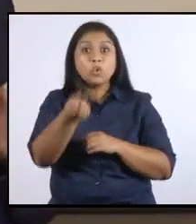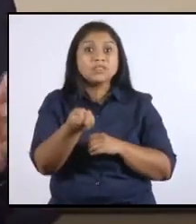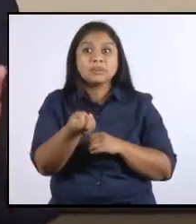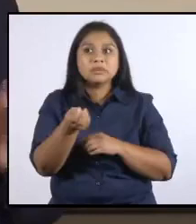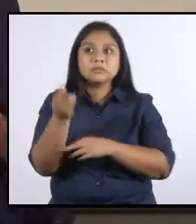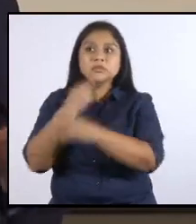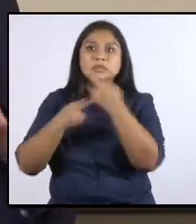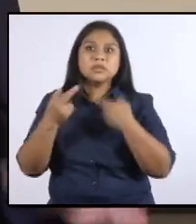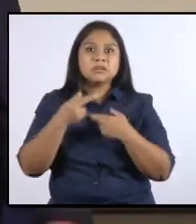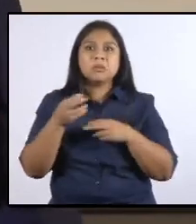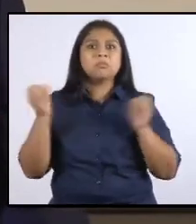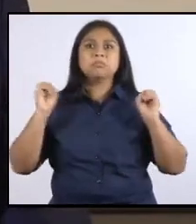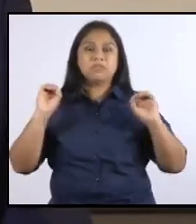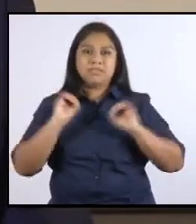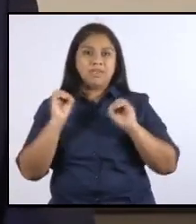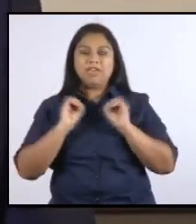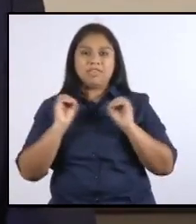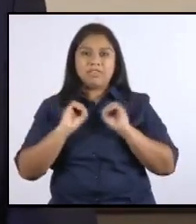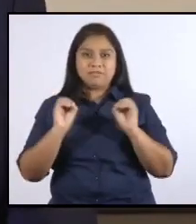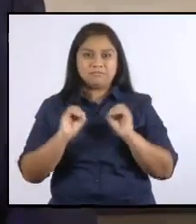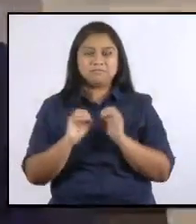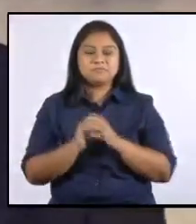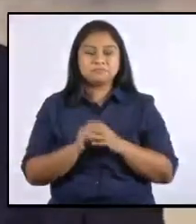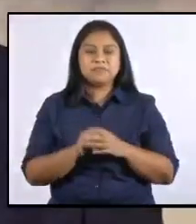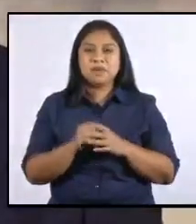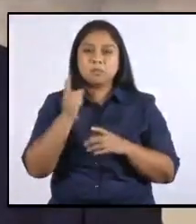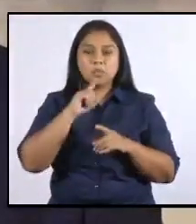devuelto, presentado síntomas de la enfermedad.